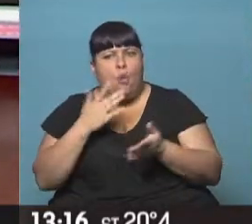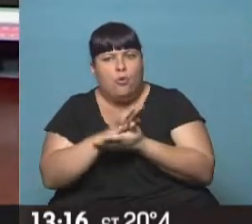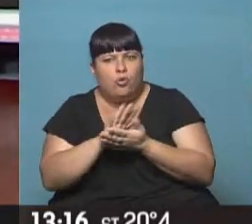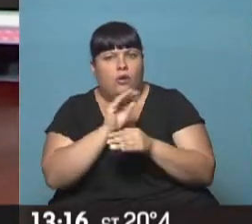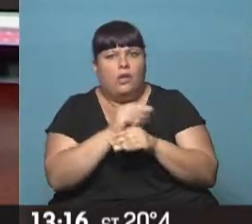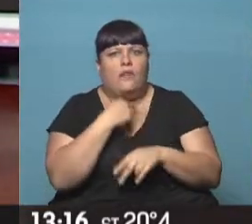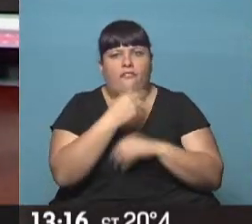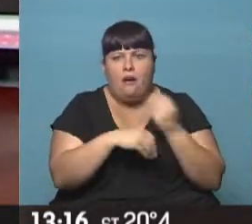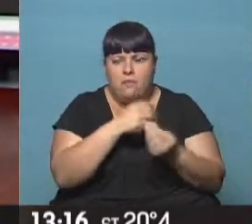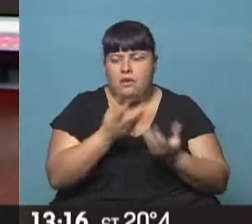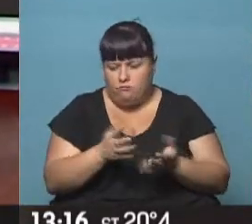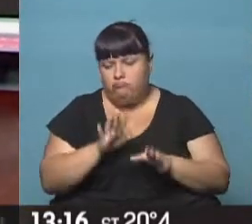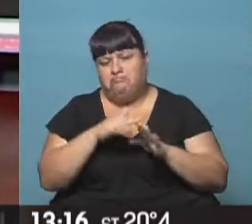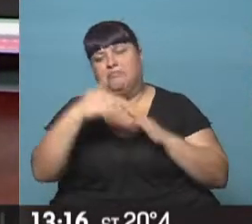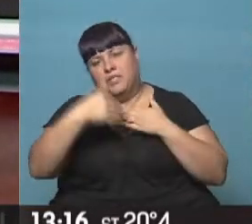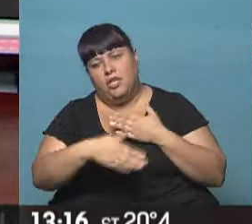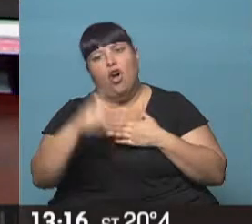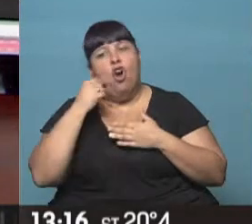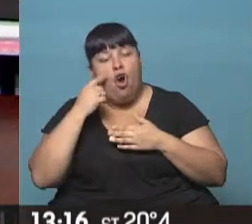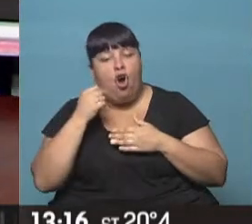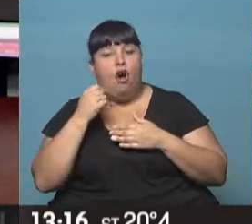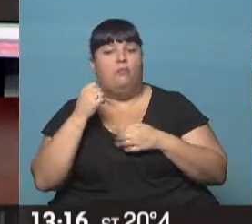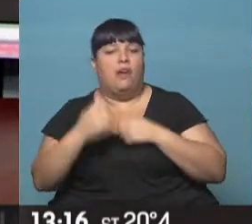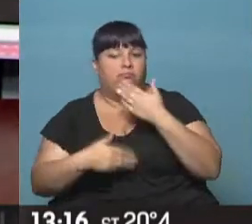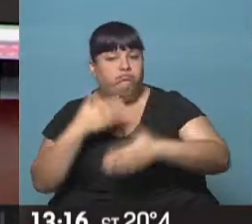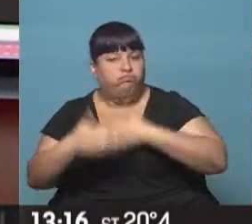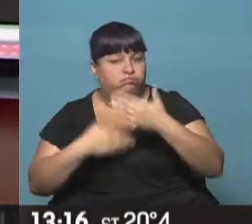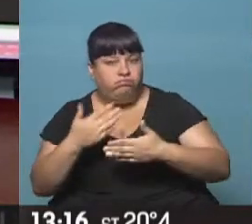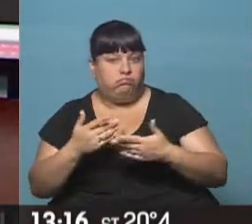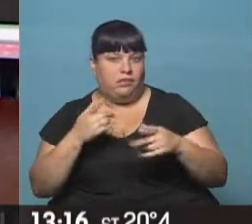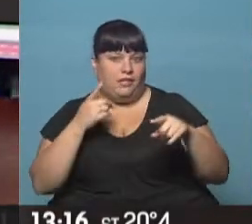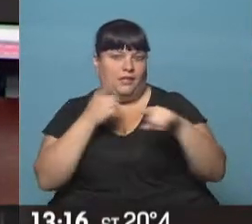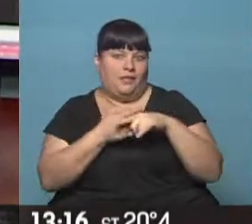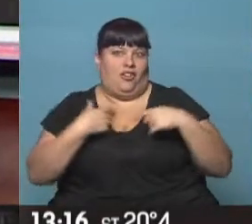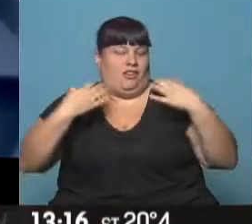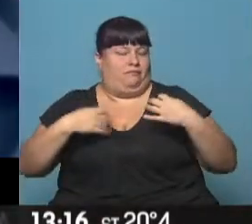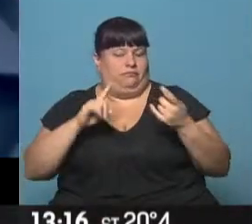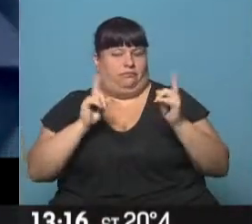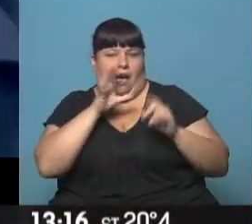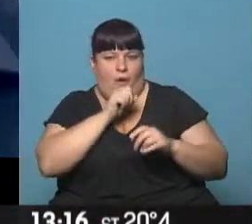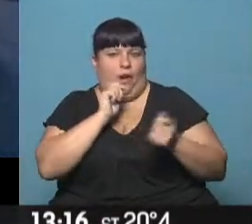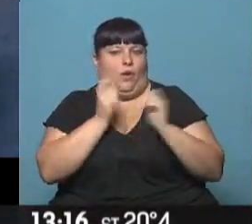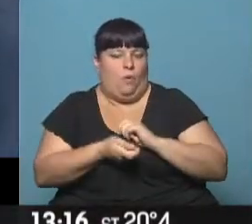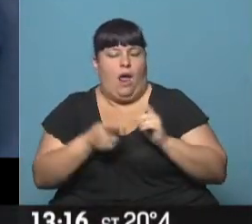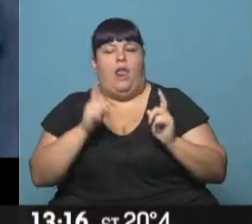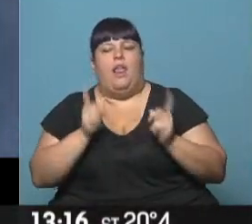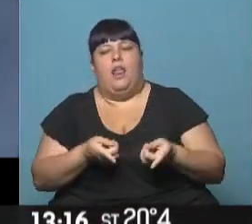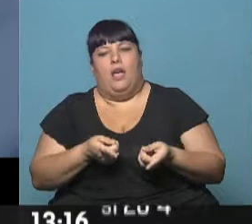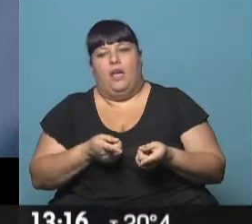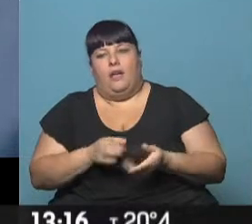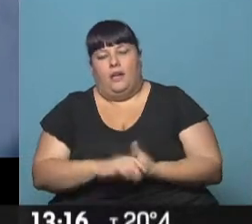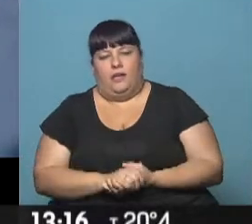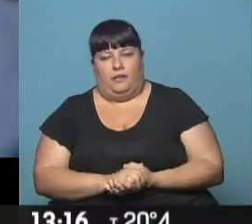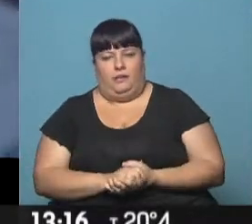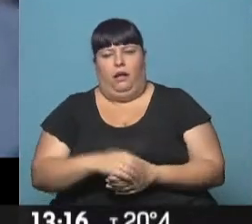alimentar a su familia? A partir de ahí Ariel va tomando algunas decisiones que lo enfrentan a sus principios morales y al mismo tiempo que lo hacen